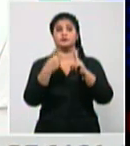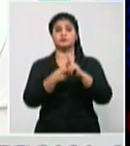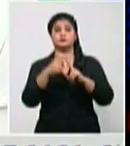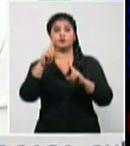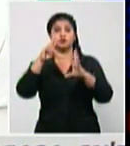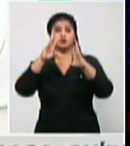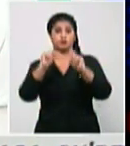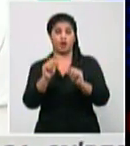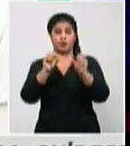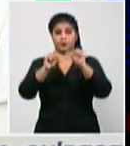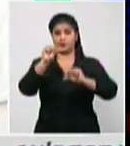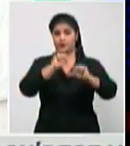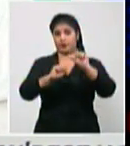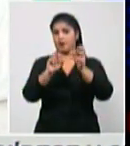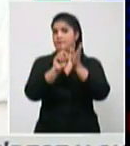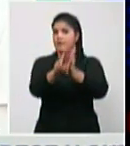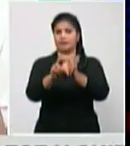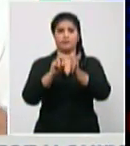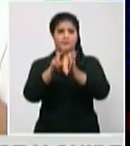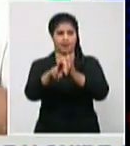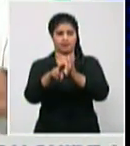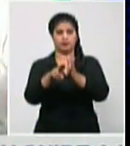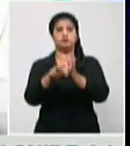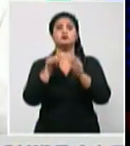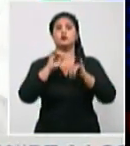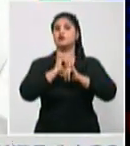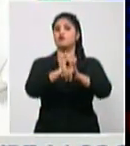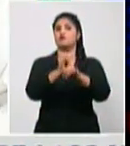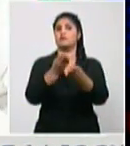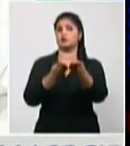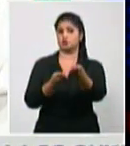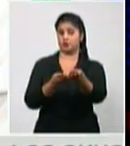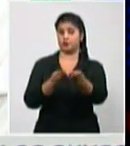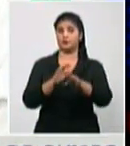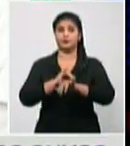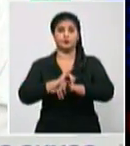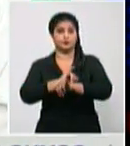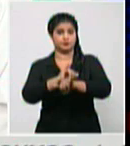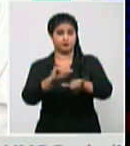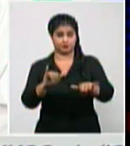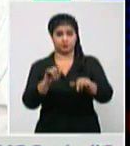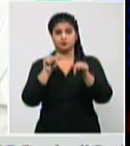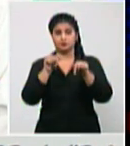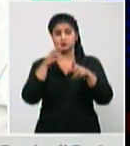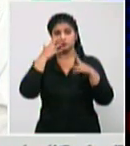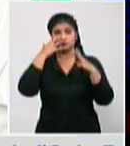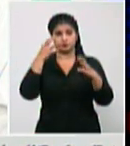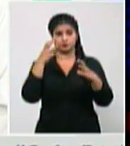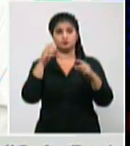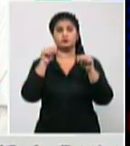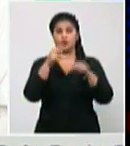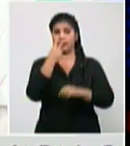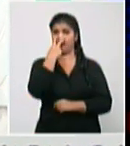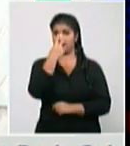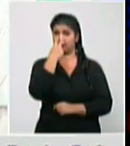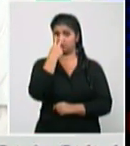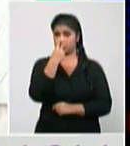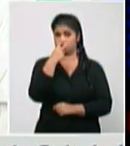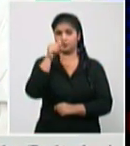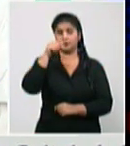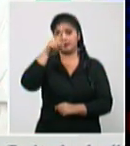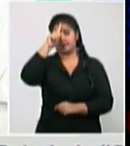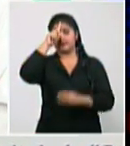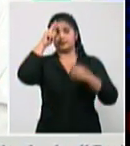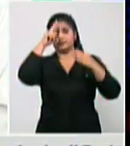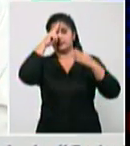y indiscutiblemente ya ahí viene el papel de la atención primaria de salud en llevarle